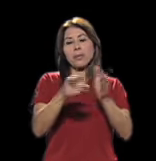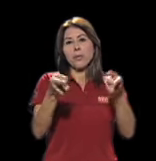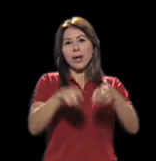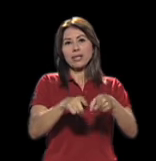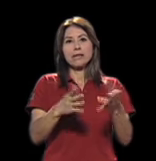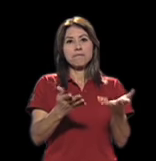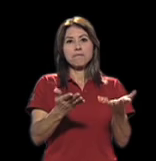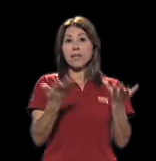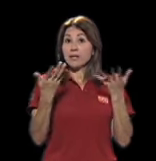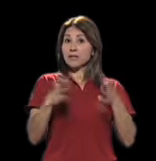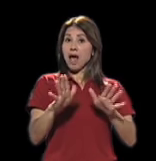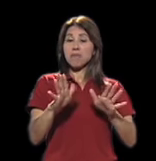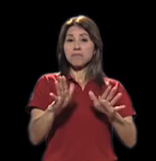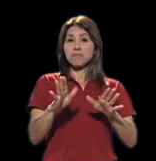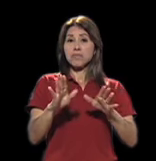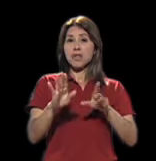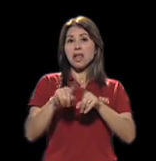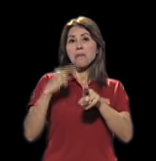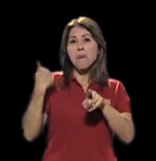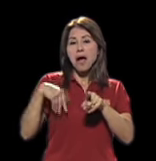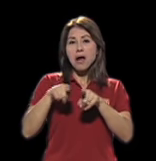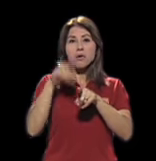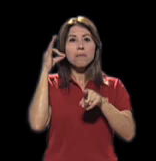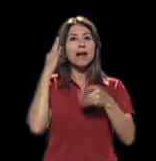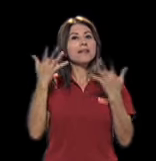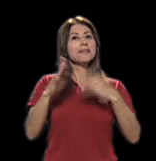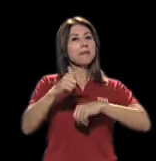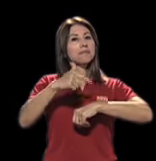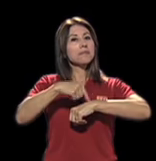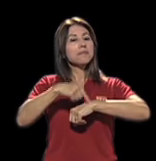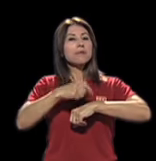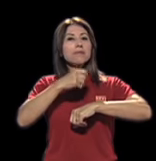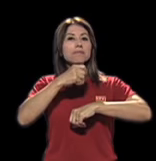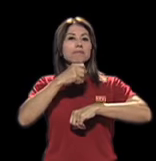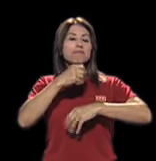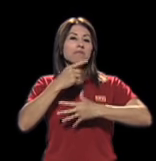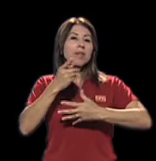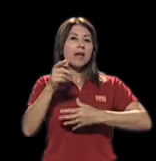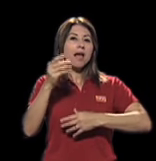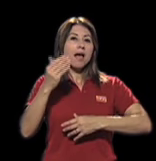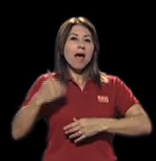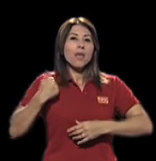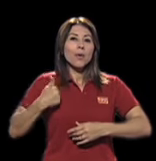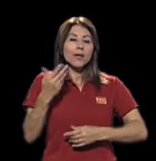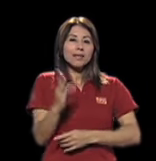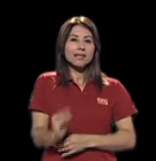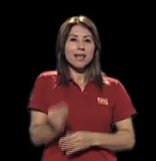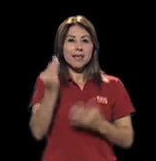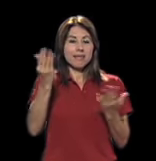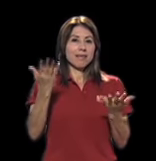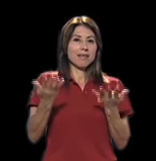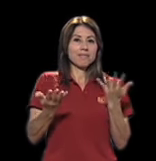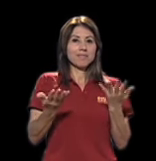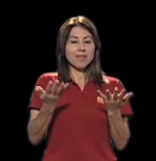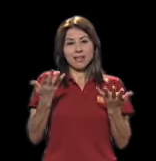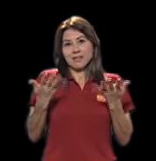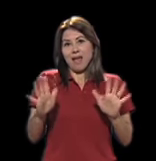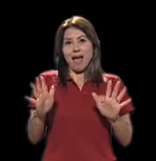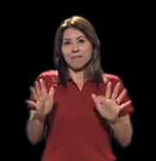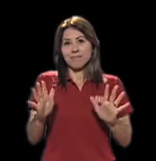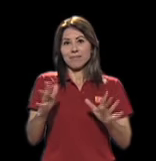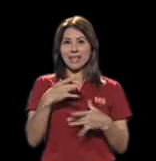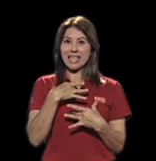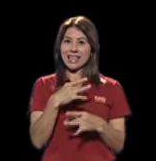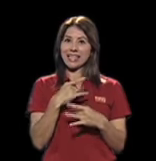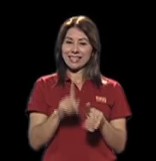están en la edad de adolescente, ¿verdad?, de repente, o adultos jóvenes y ya tienen, pues, no sé, intereses que